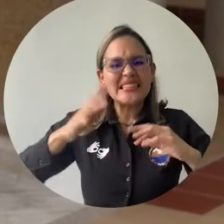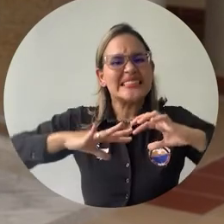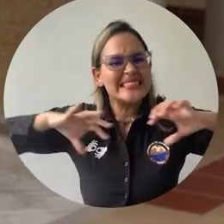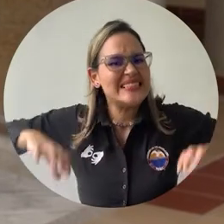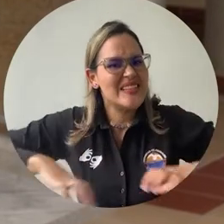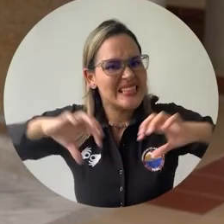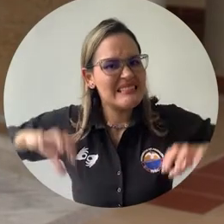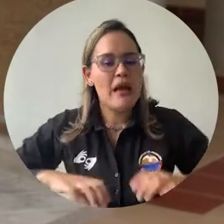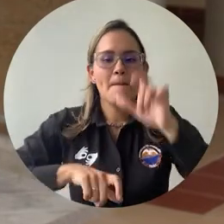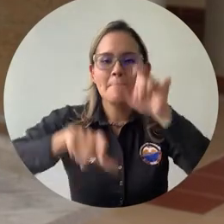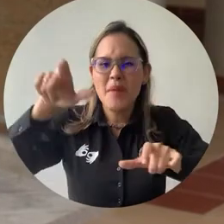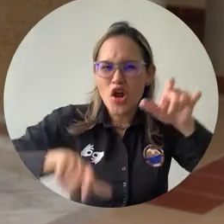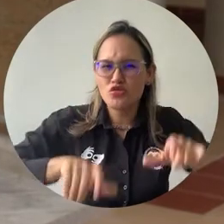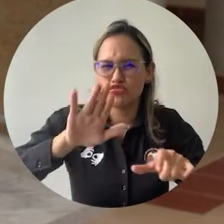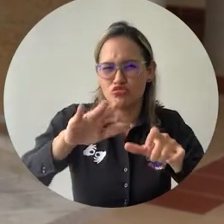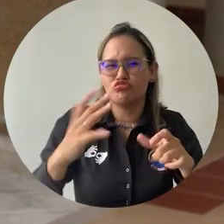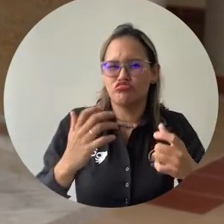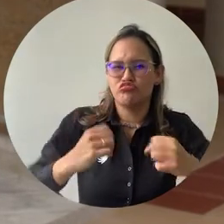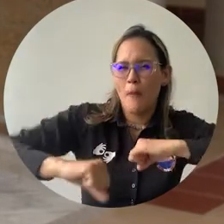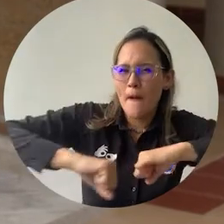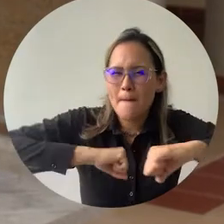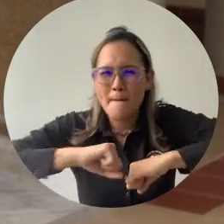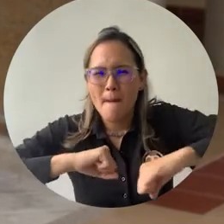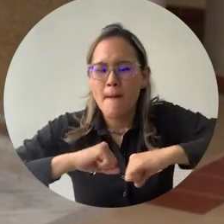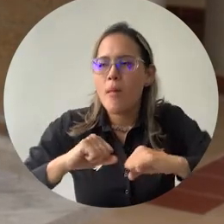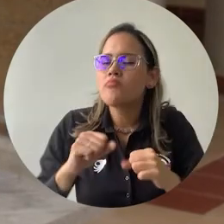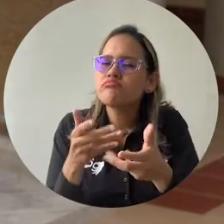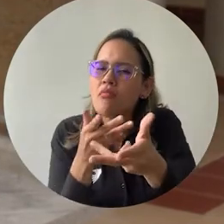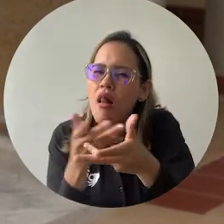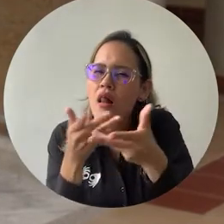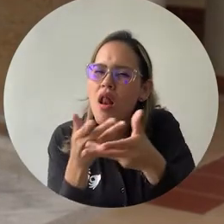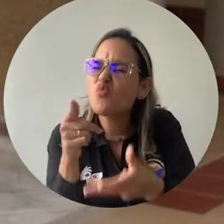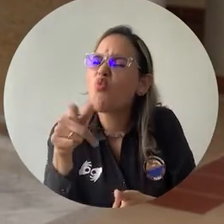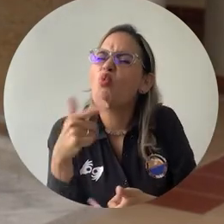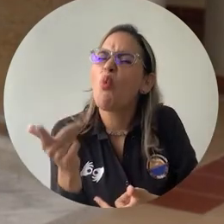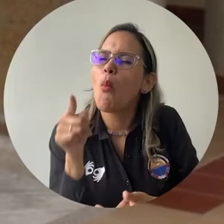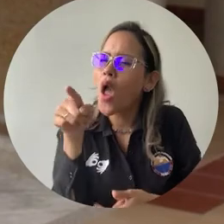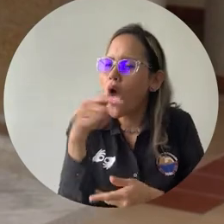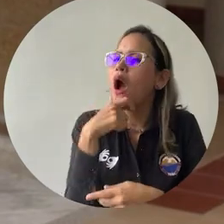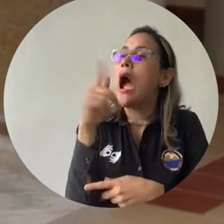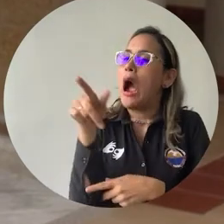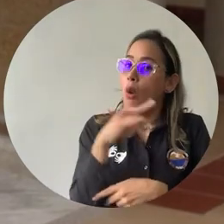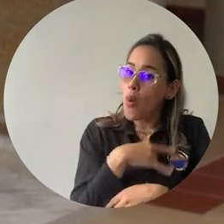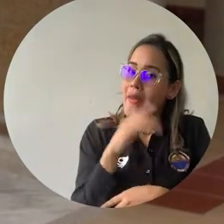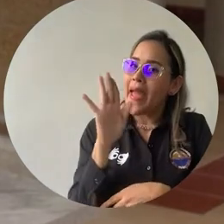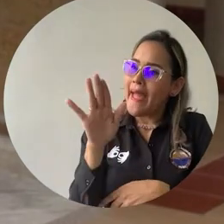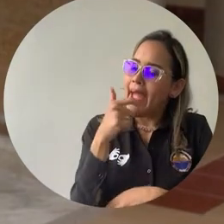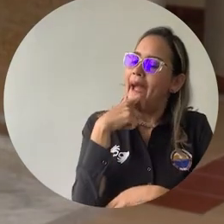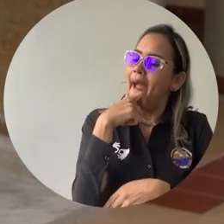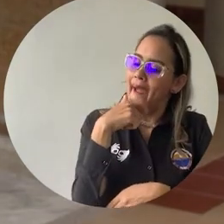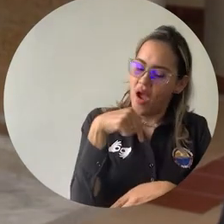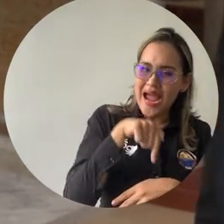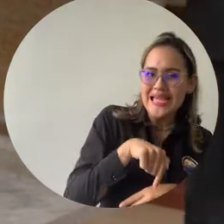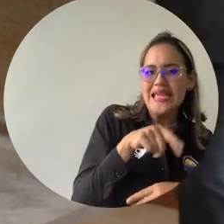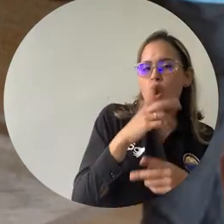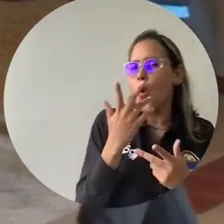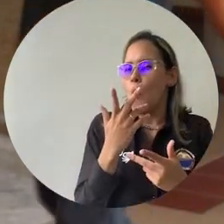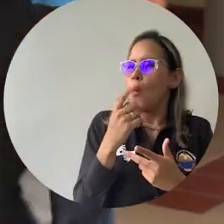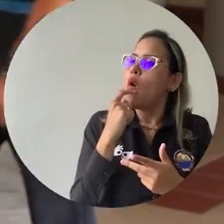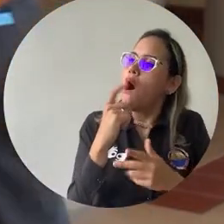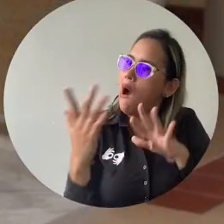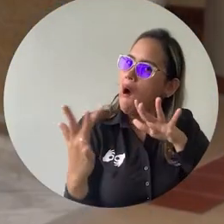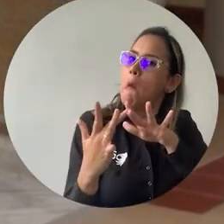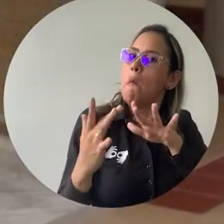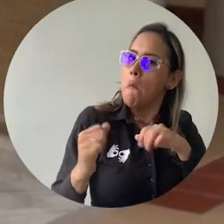interactuar con los diferentes socios puntualmente para intercambio de buenas prácticas en el logro de los objetivos que tiene cada universidad